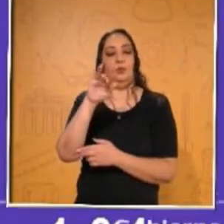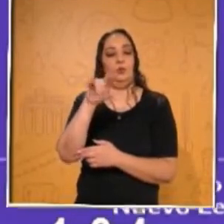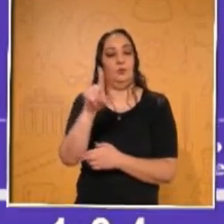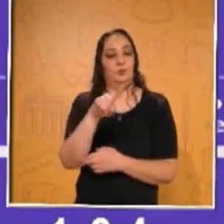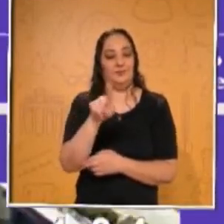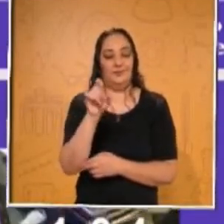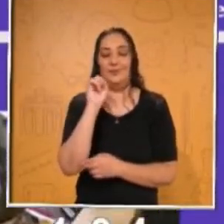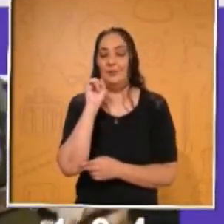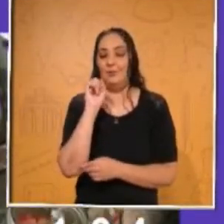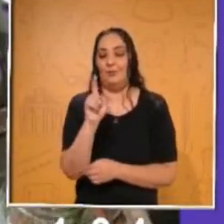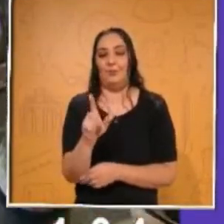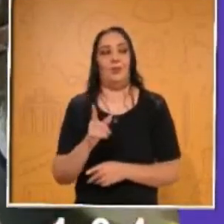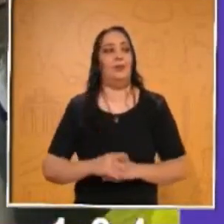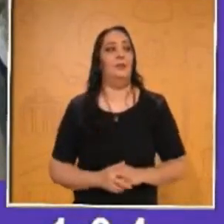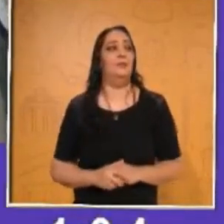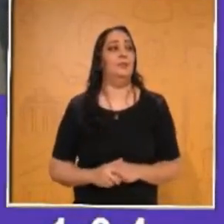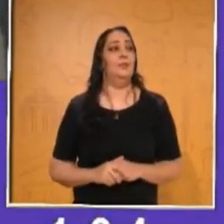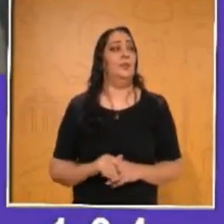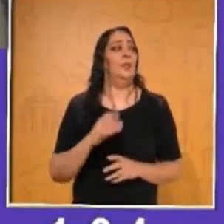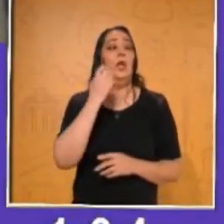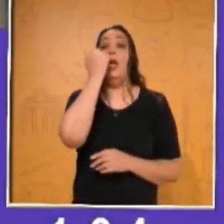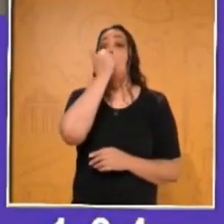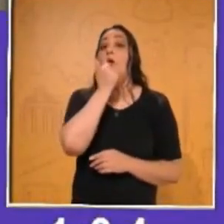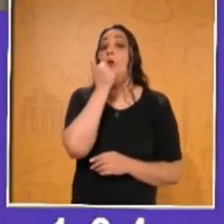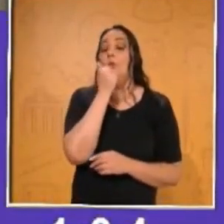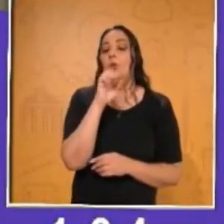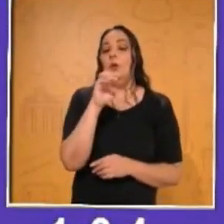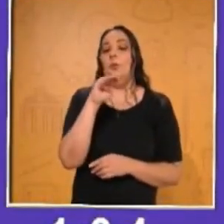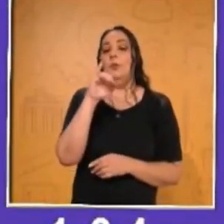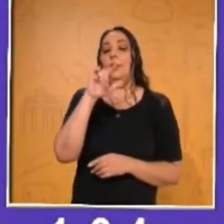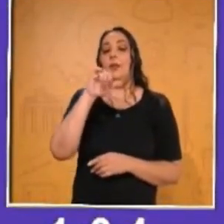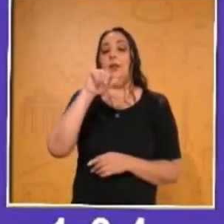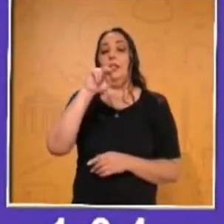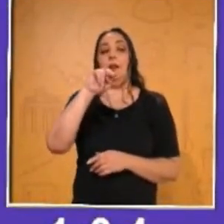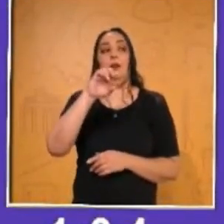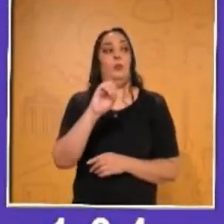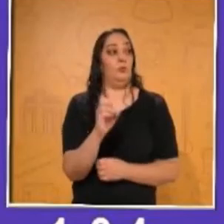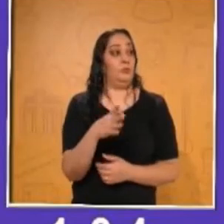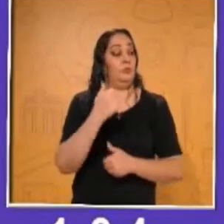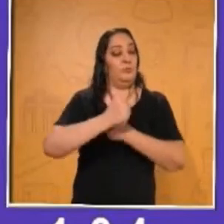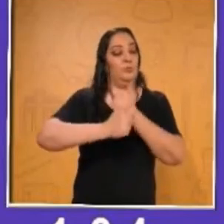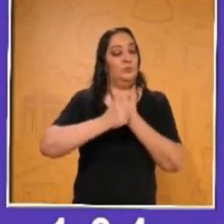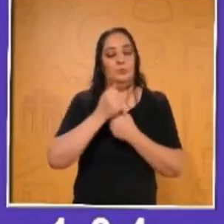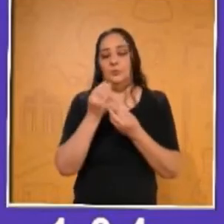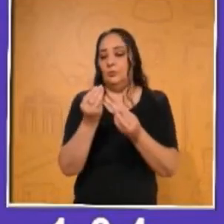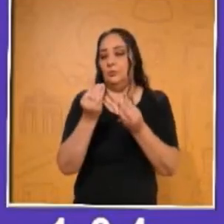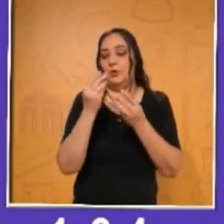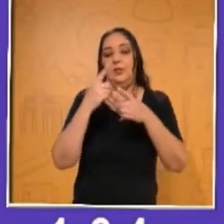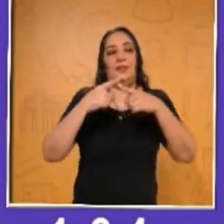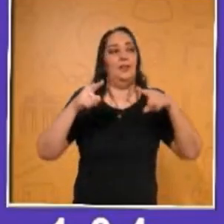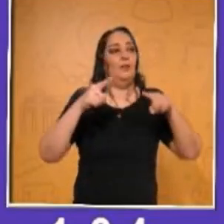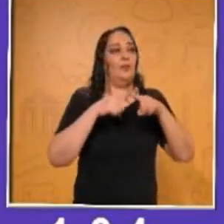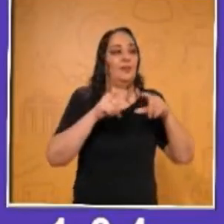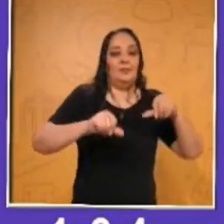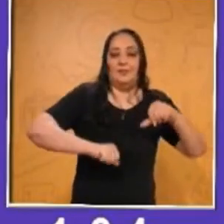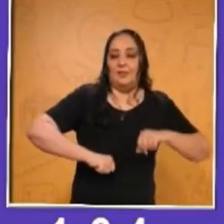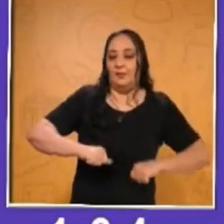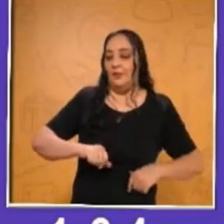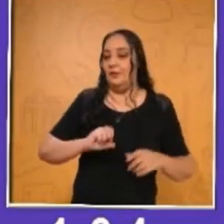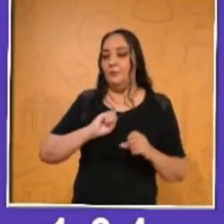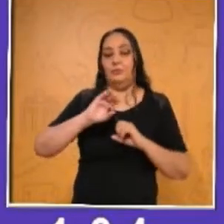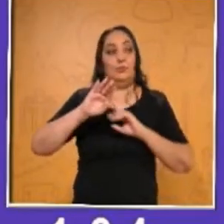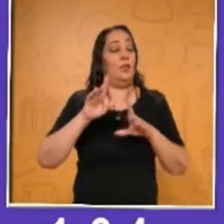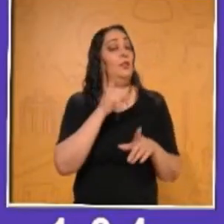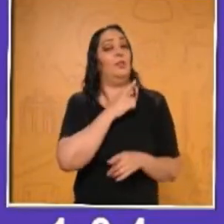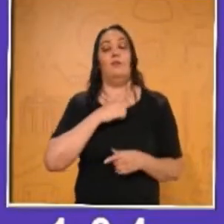a la siguiente, por favor. Ese alumno, Emiliano Vera, anduvo muy participativo, mira. Bien participativo. Mandó bastantes actividades, muy bien. Así que seguir,